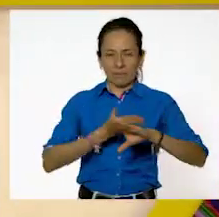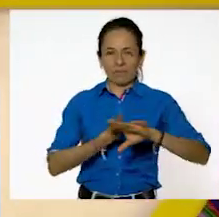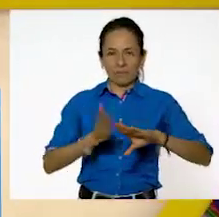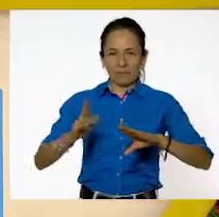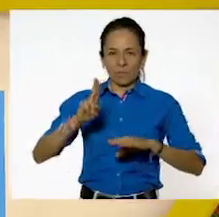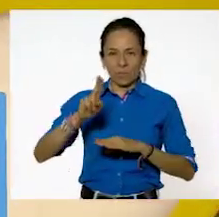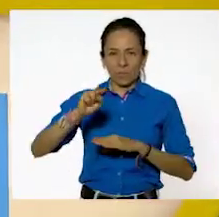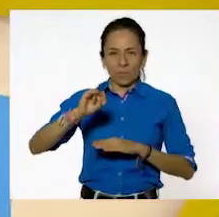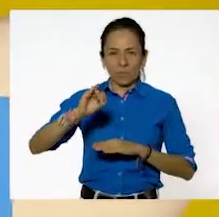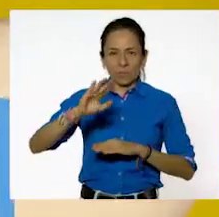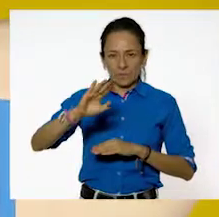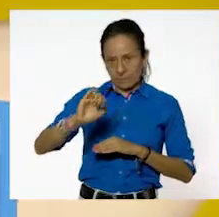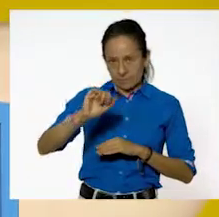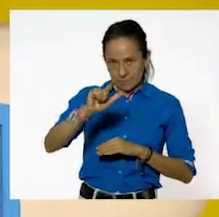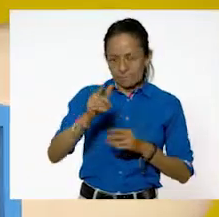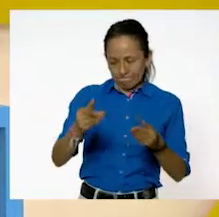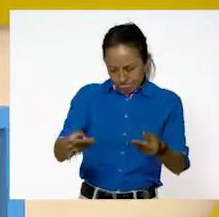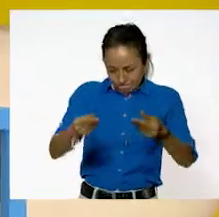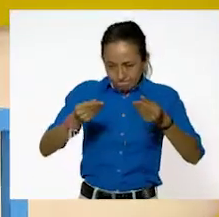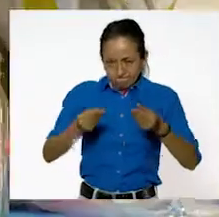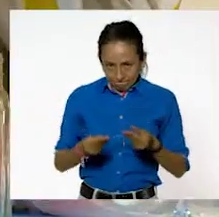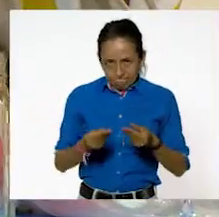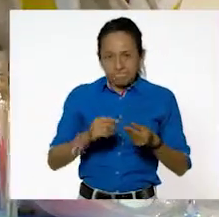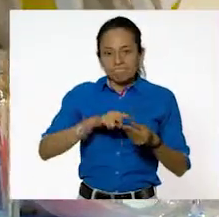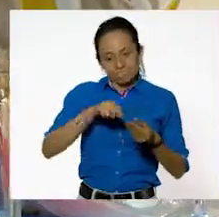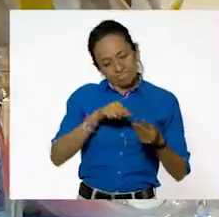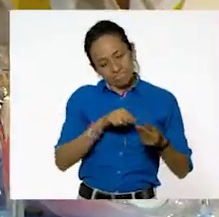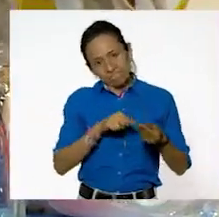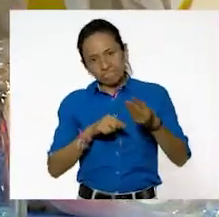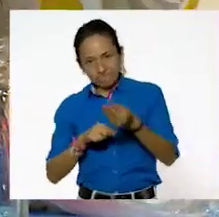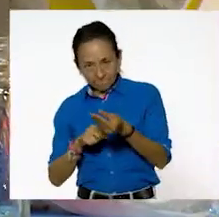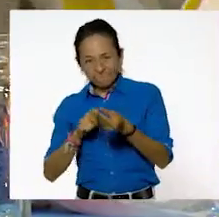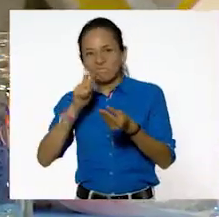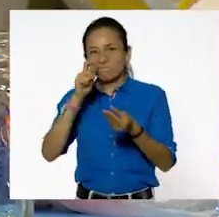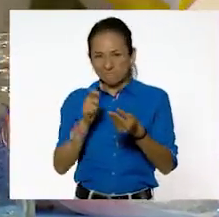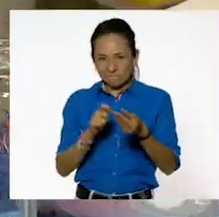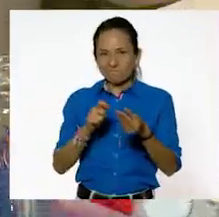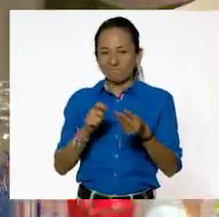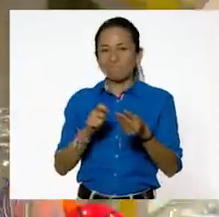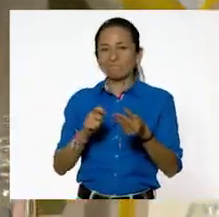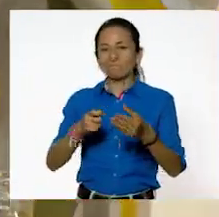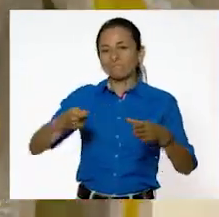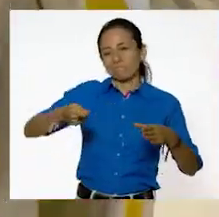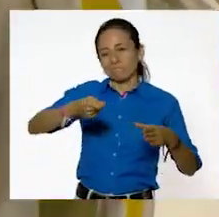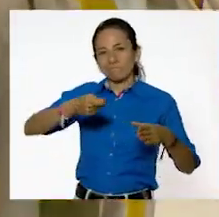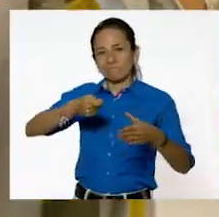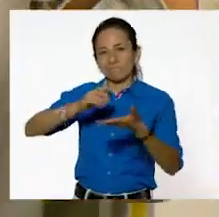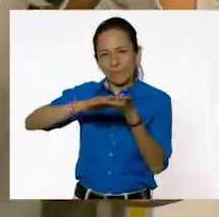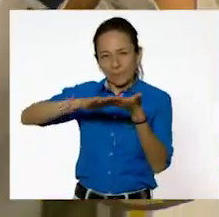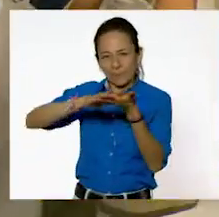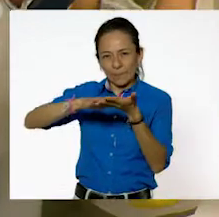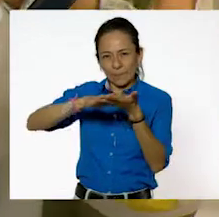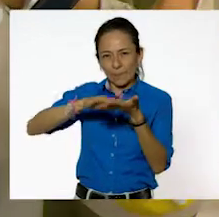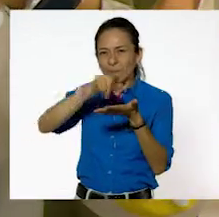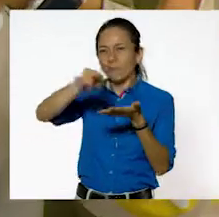voy a poner dentro de nuestro colador. Díganme si el unicel puede pasar.